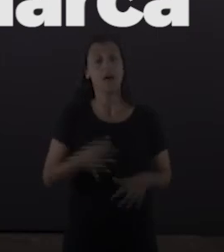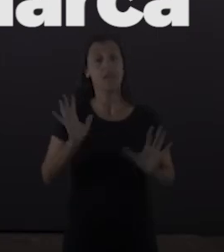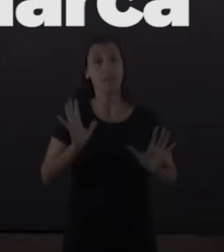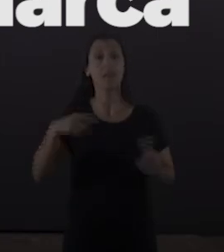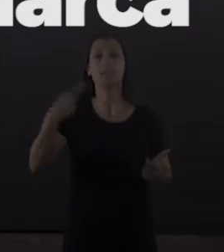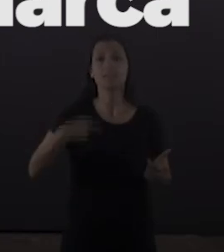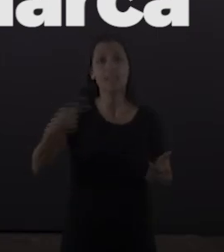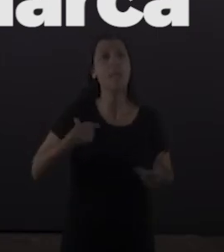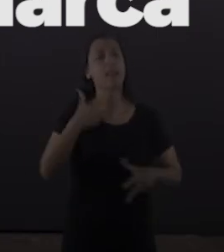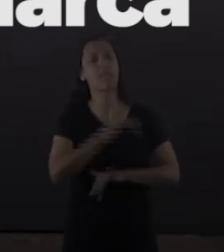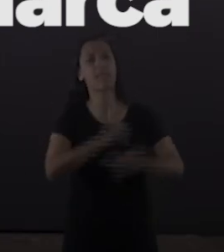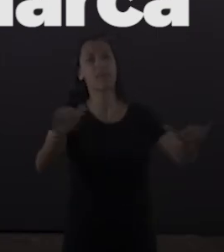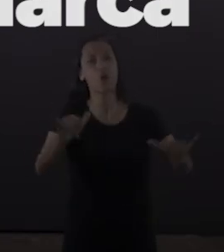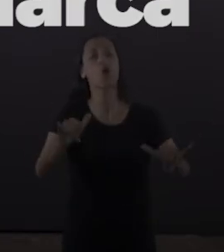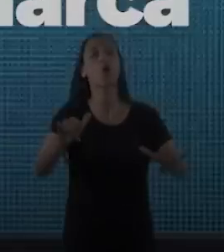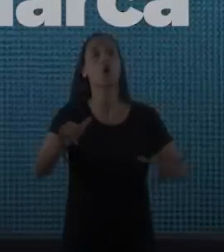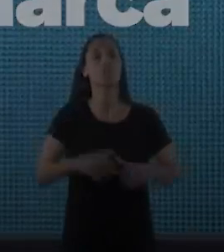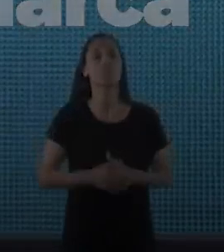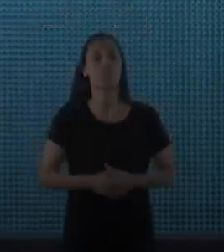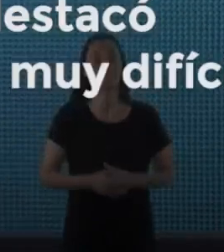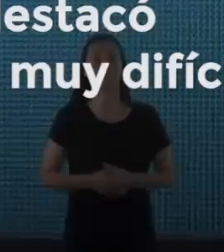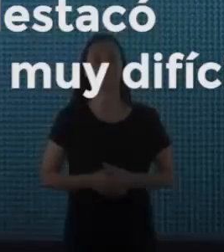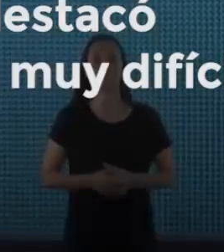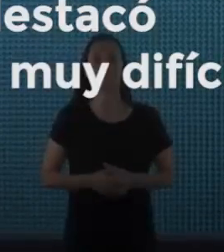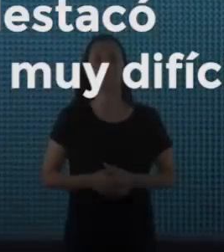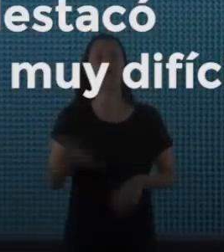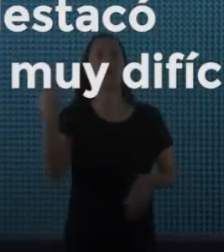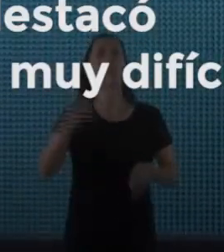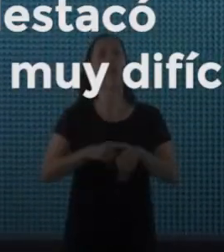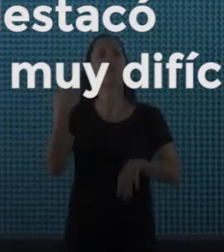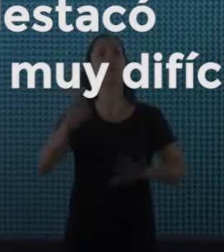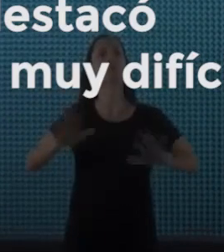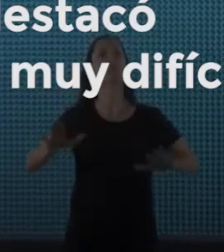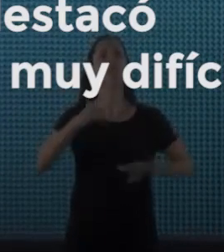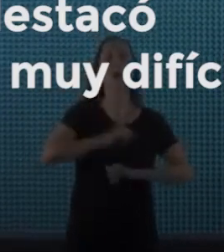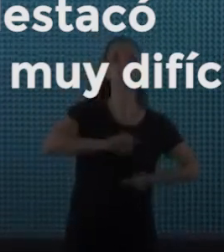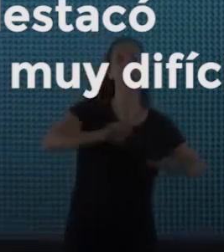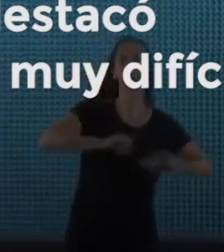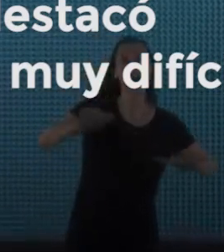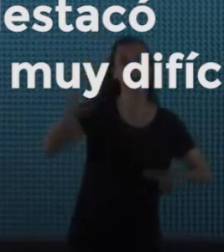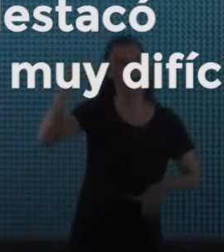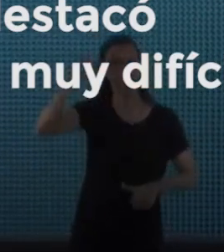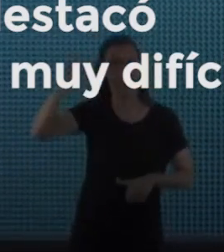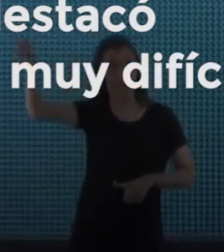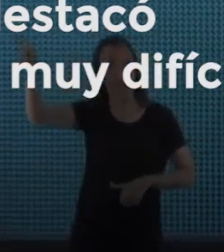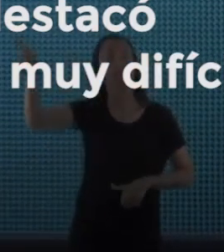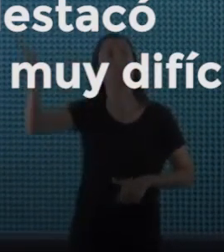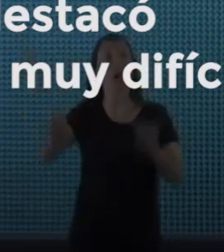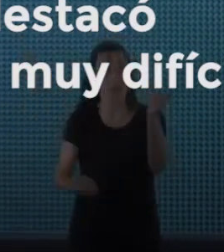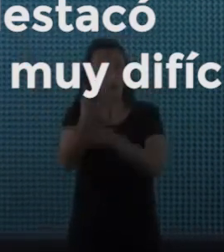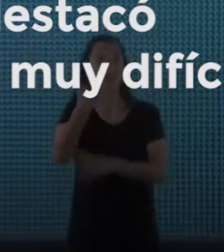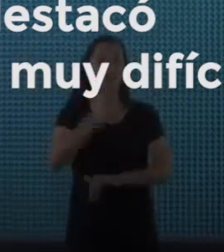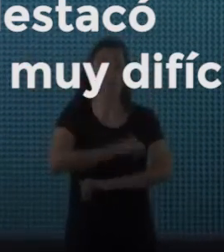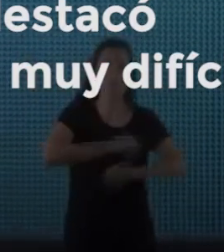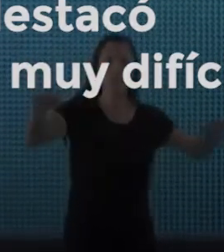Siempre digo que cuando en campaña aquella mañana en el Mar del Plata dije